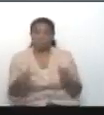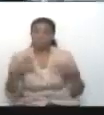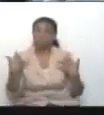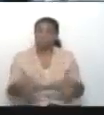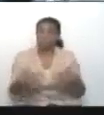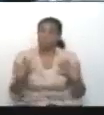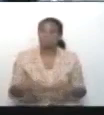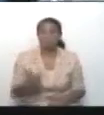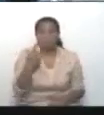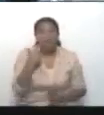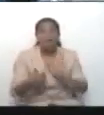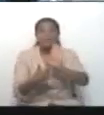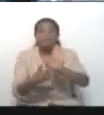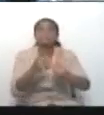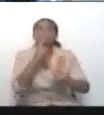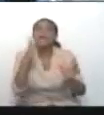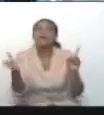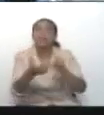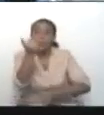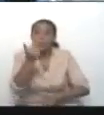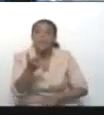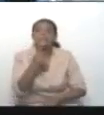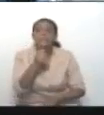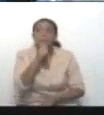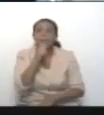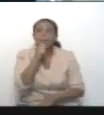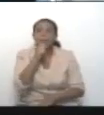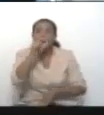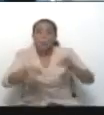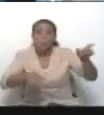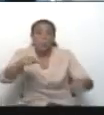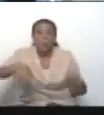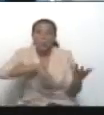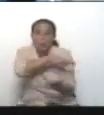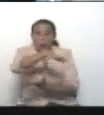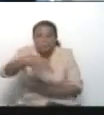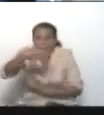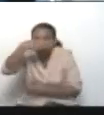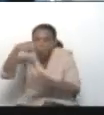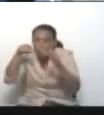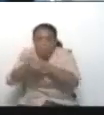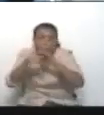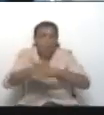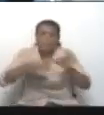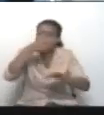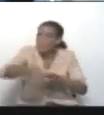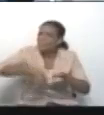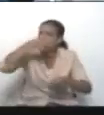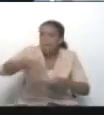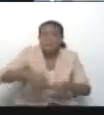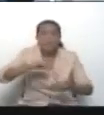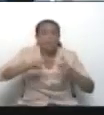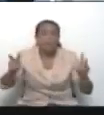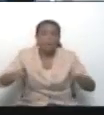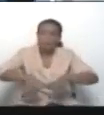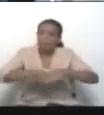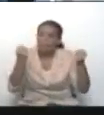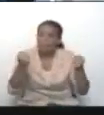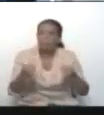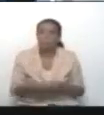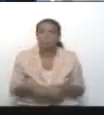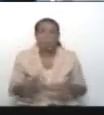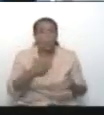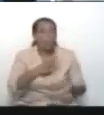proceso para develar, descubrir y derrotar una conspiración permanente contra la paz de Venezuela,